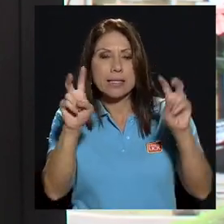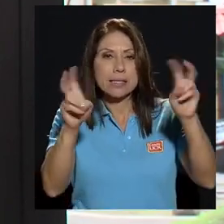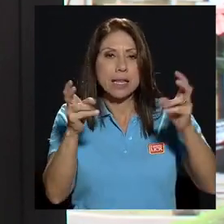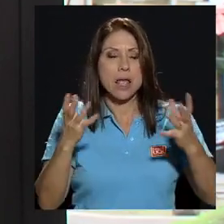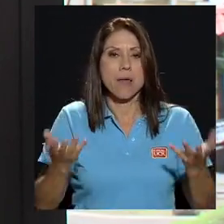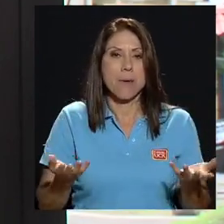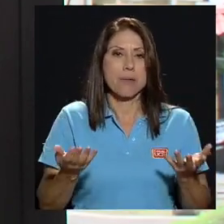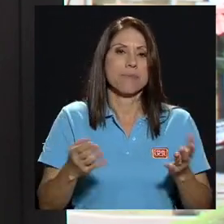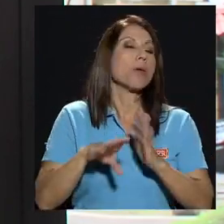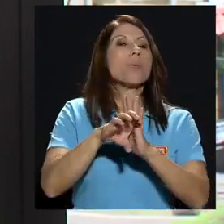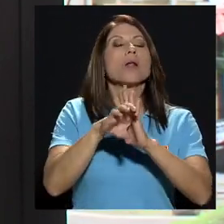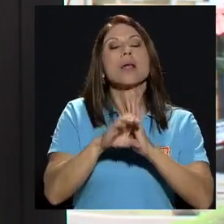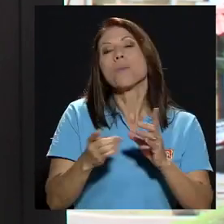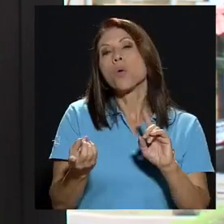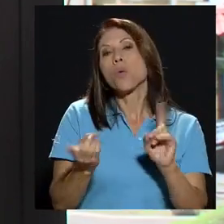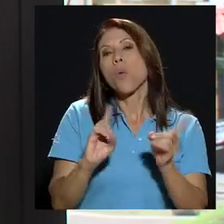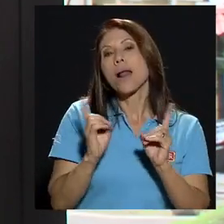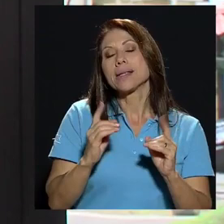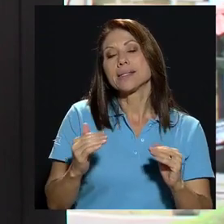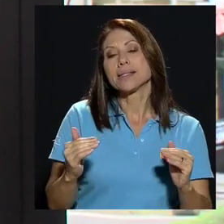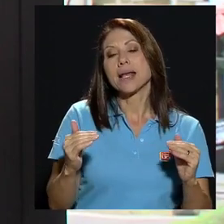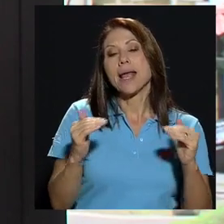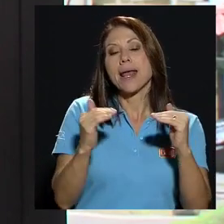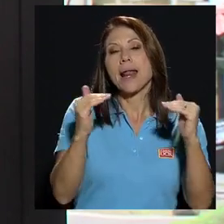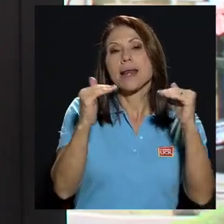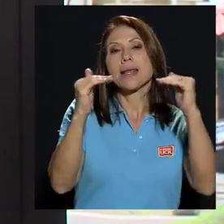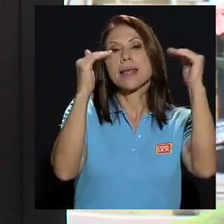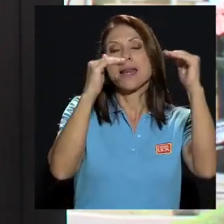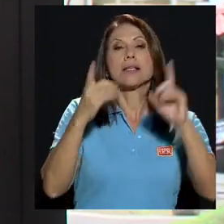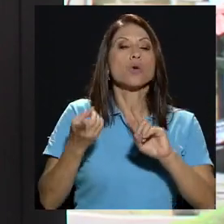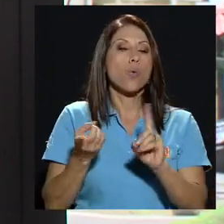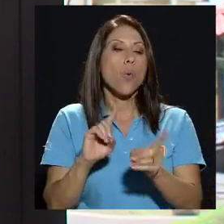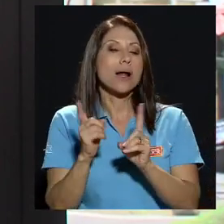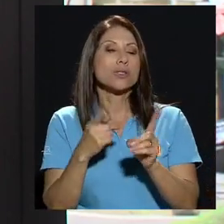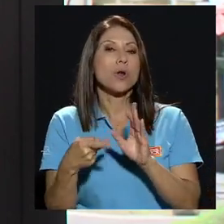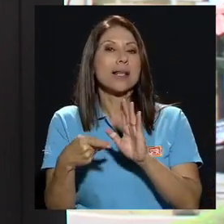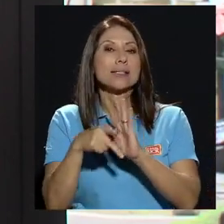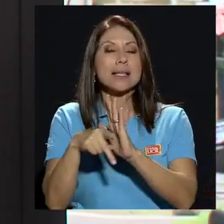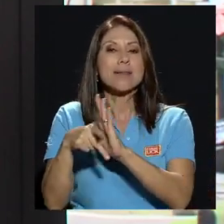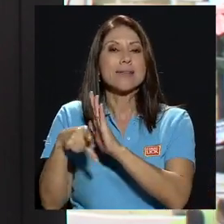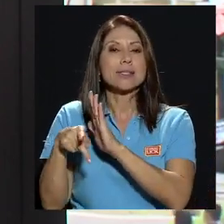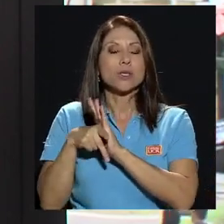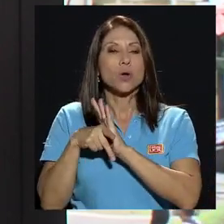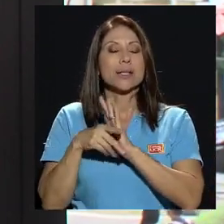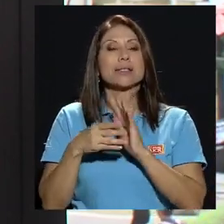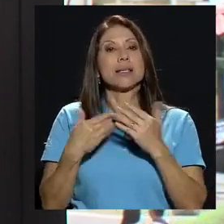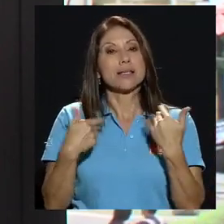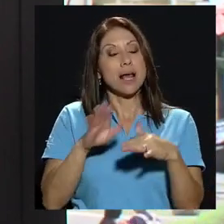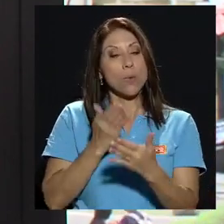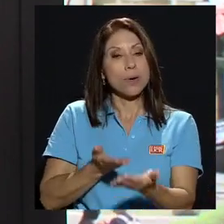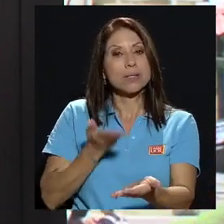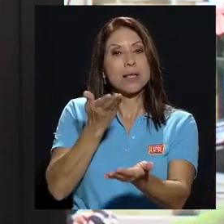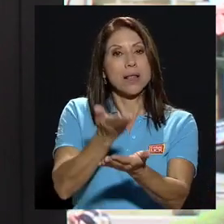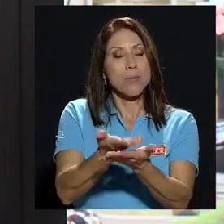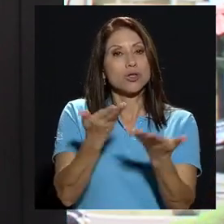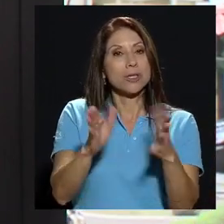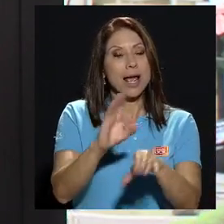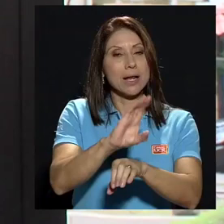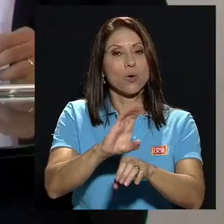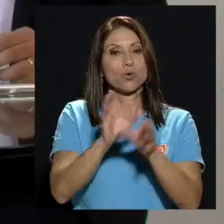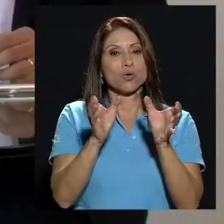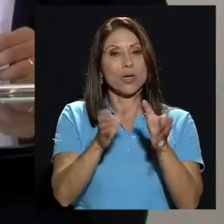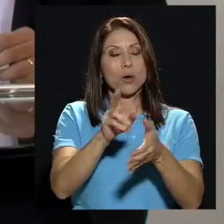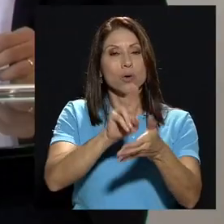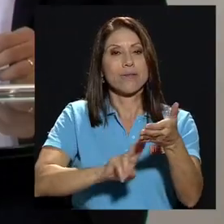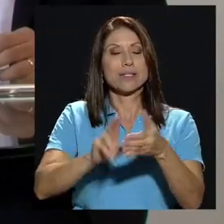en cuanto a cuáles son las jerarquías, cuáles son las inhibiciones y lo presentamos y está en el Consejo Universitario. Entonces,